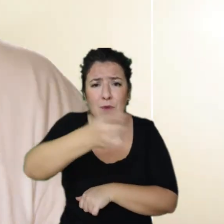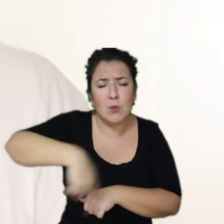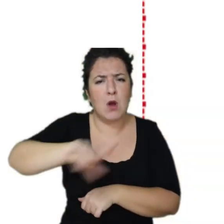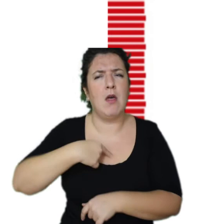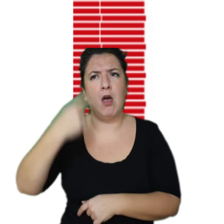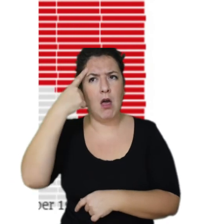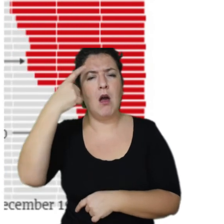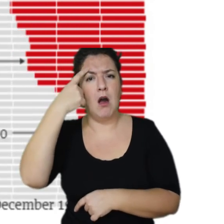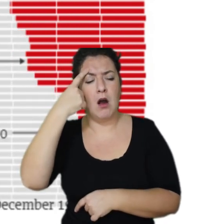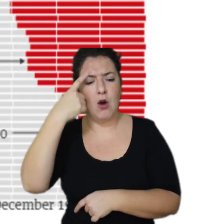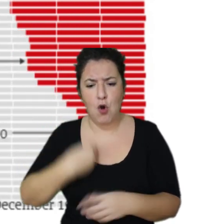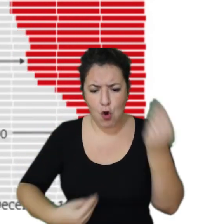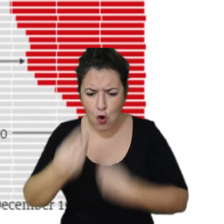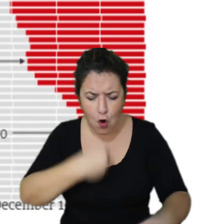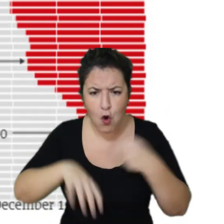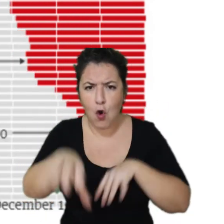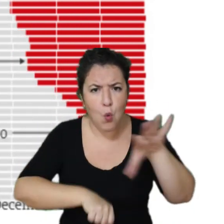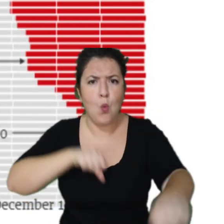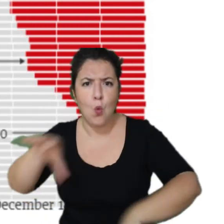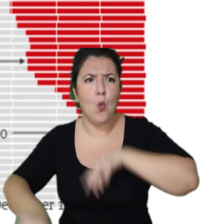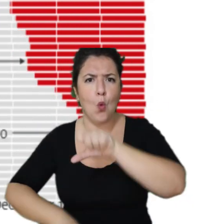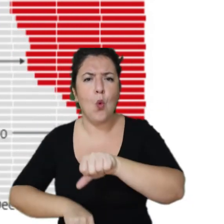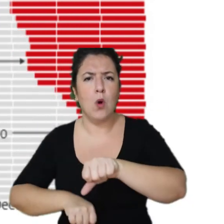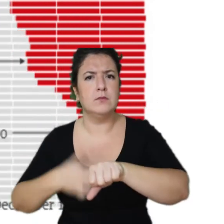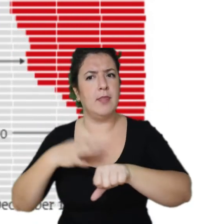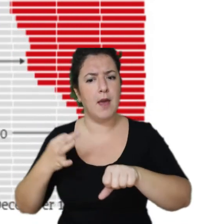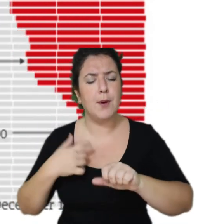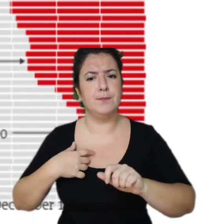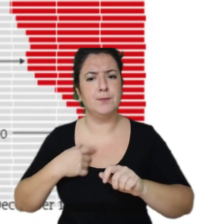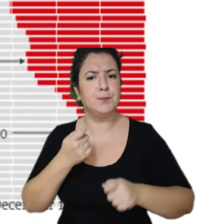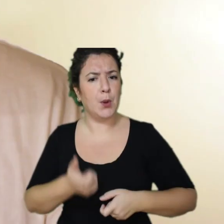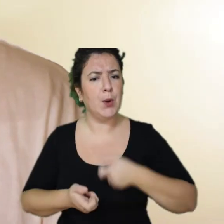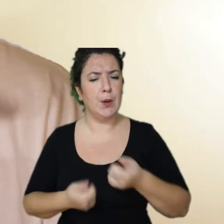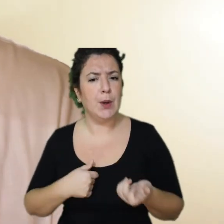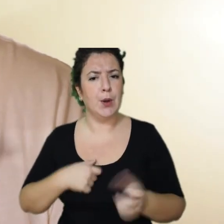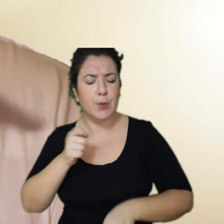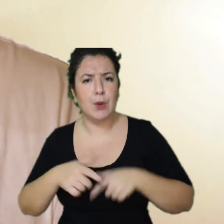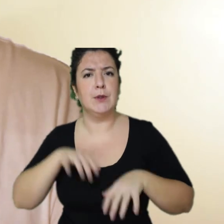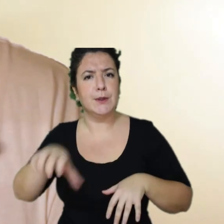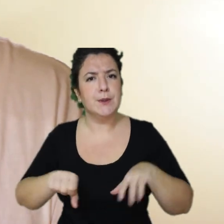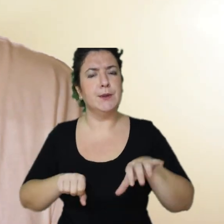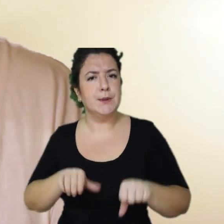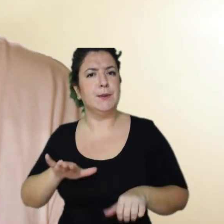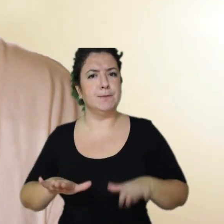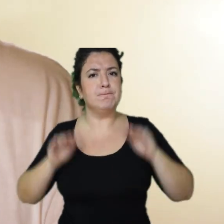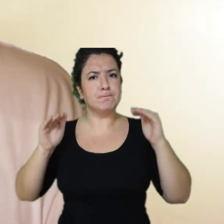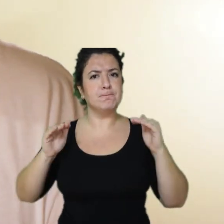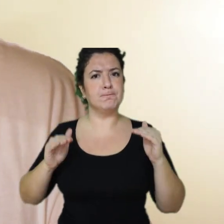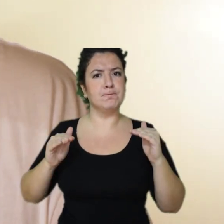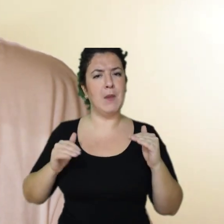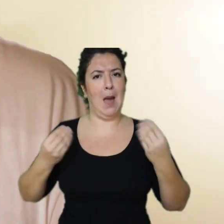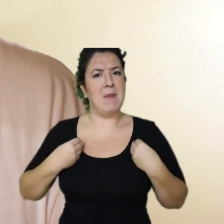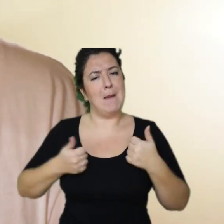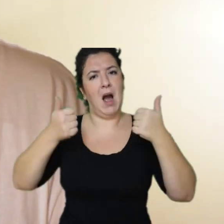tu nivel de consumo y poco a poco de lo que puedes hacer para cambiar y ser lo más sostenible posible. Aquí en la descripción del vídeo te dejo un link de